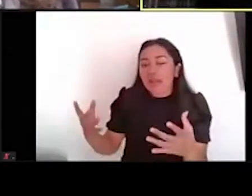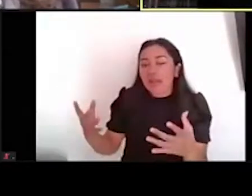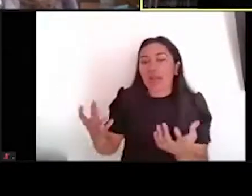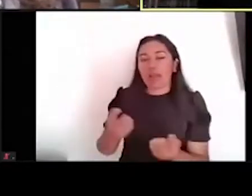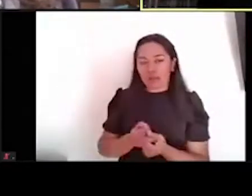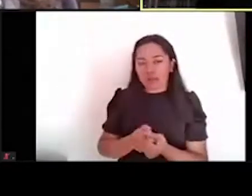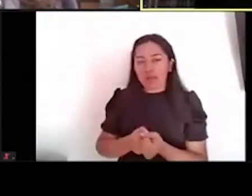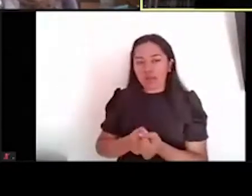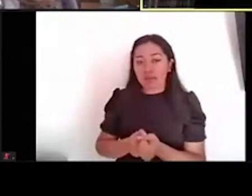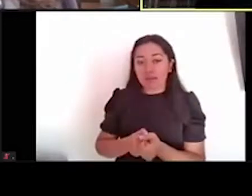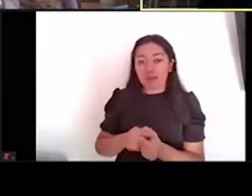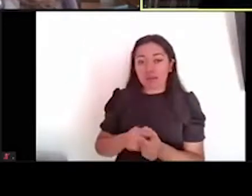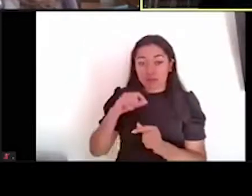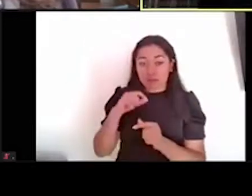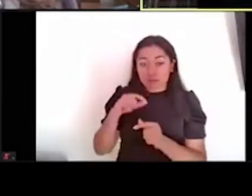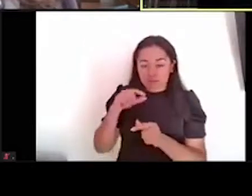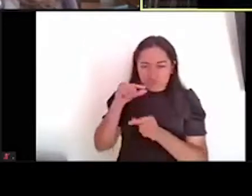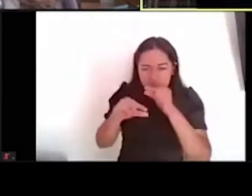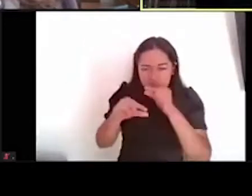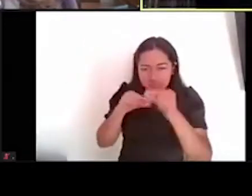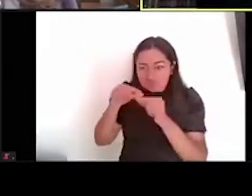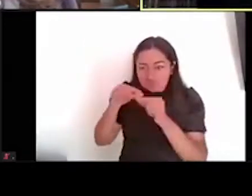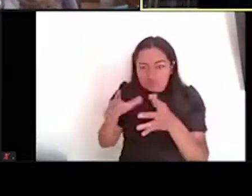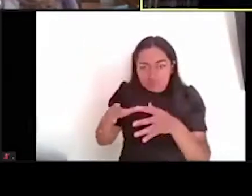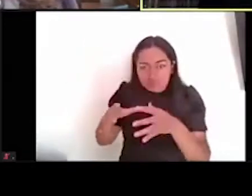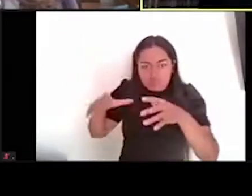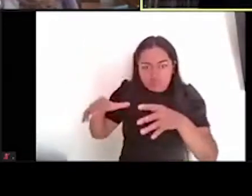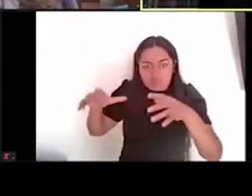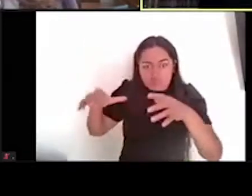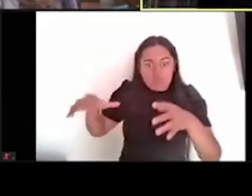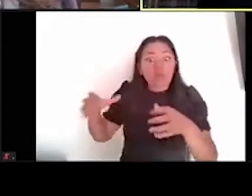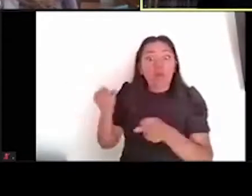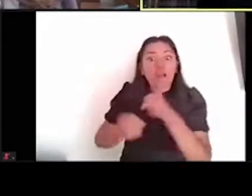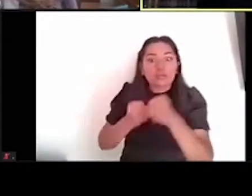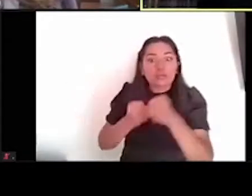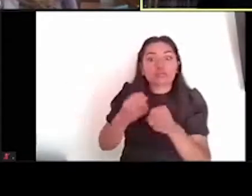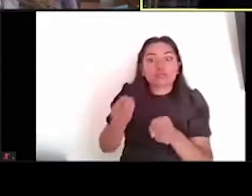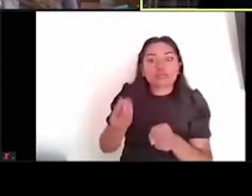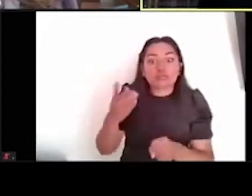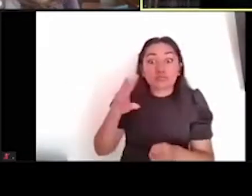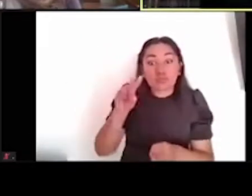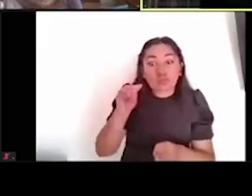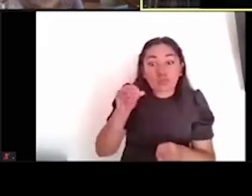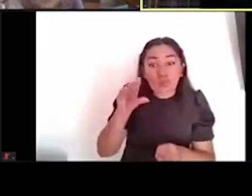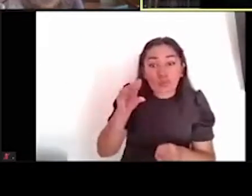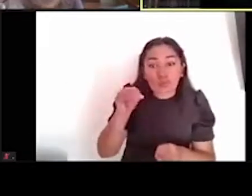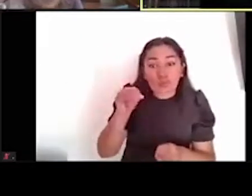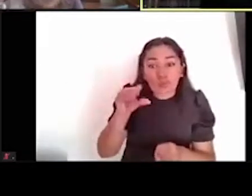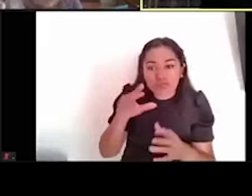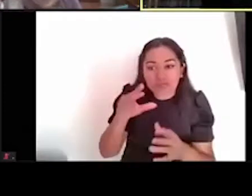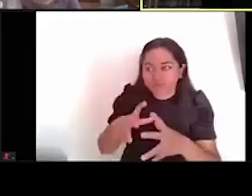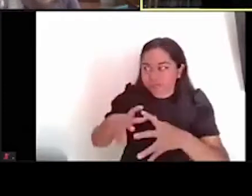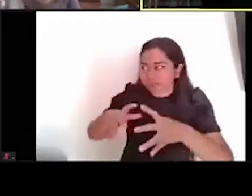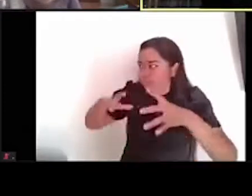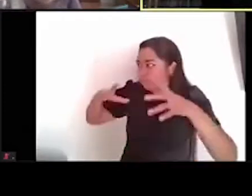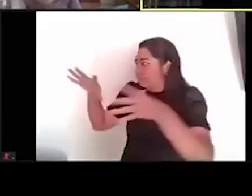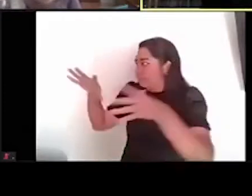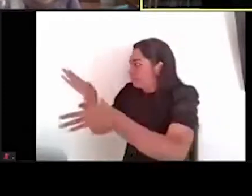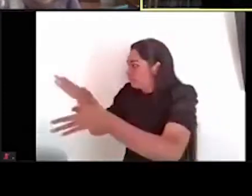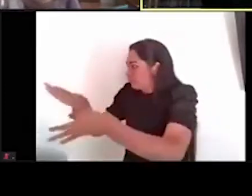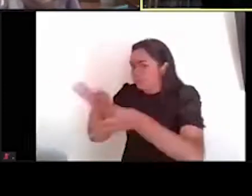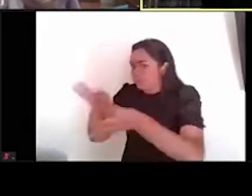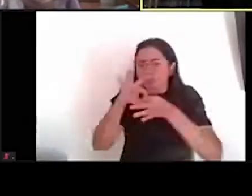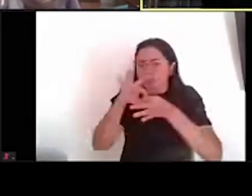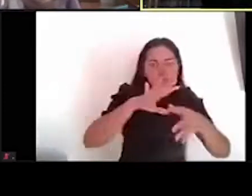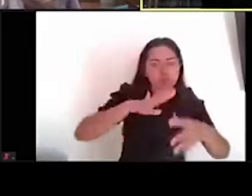convirtió en un imperio en muy poco tiempo, en 90 años, lograron tener una hegemonía de, pues, una área muy extensa